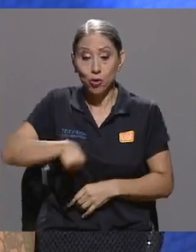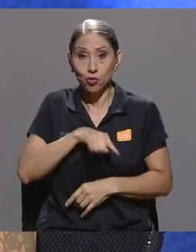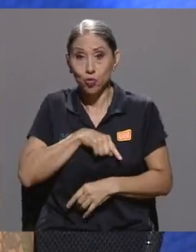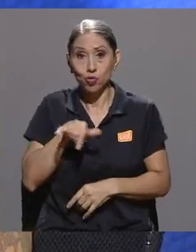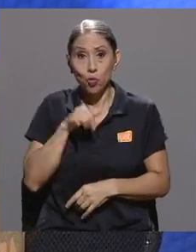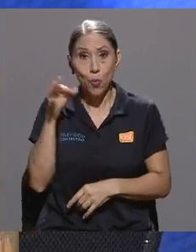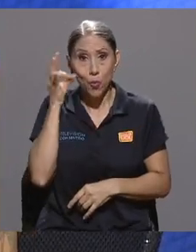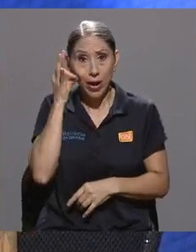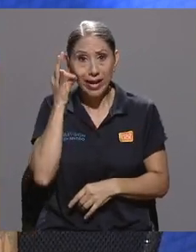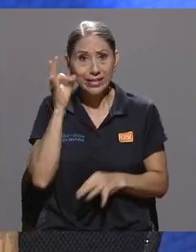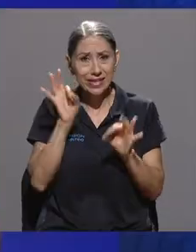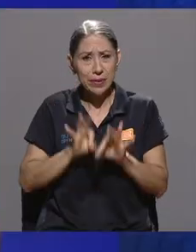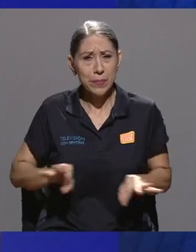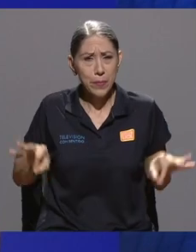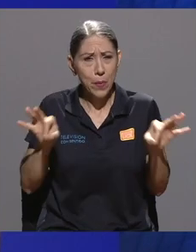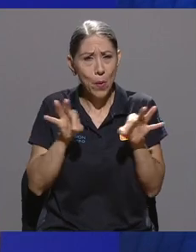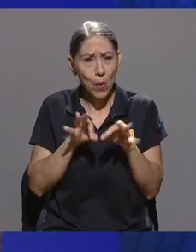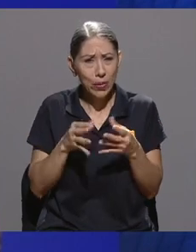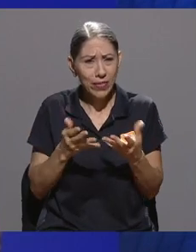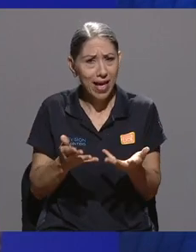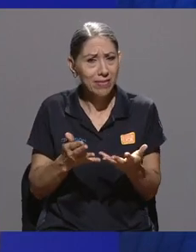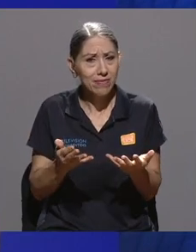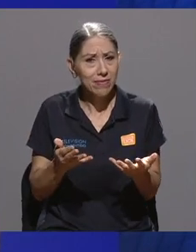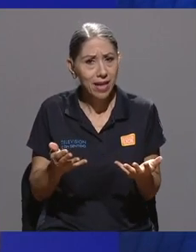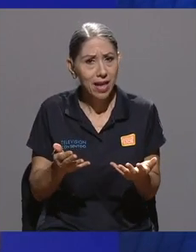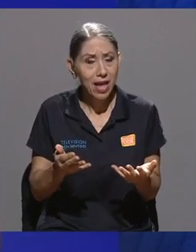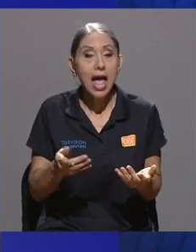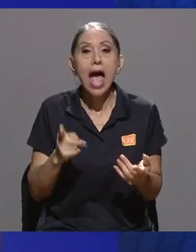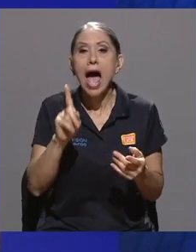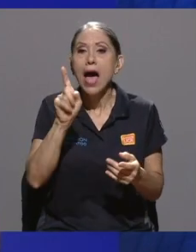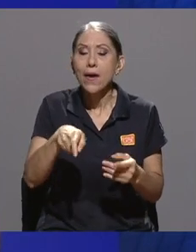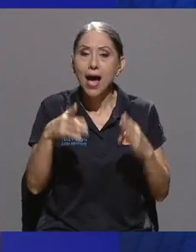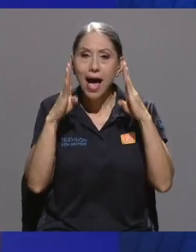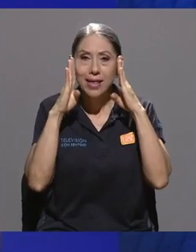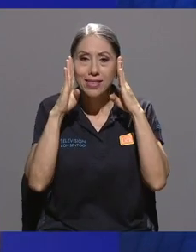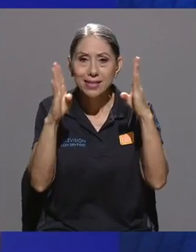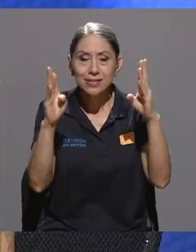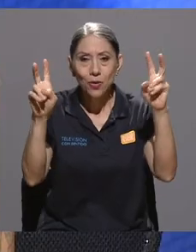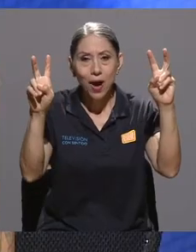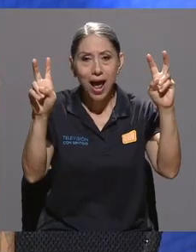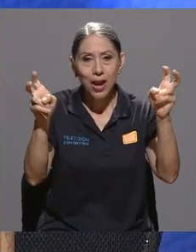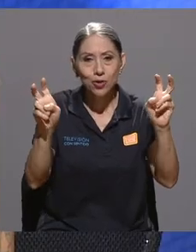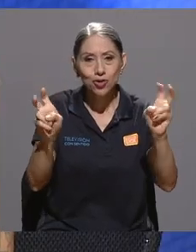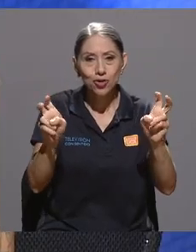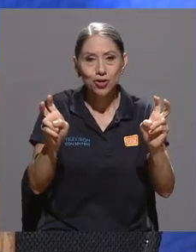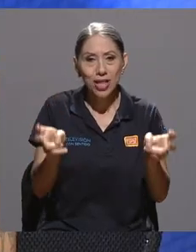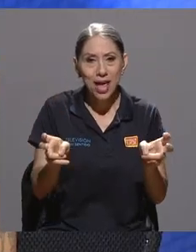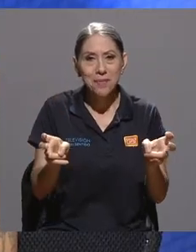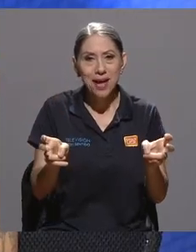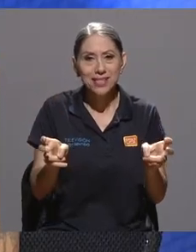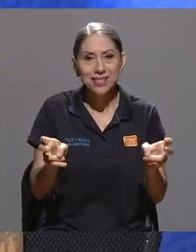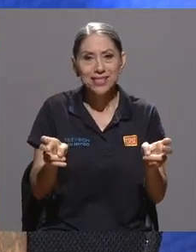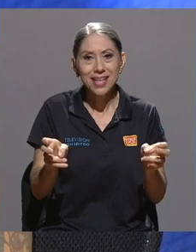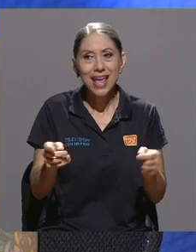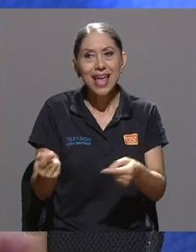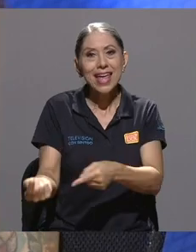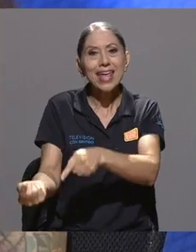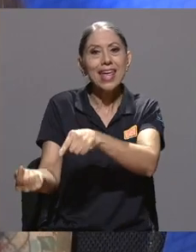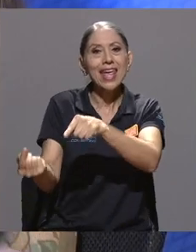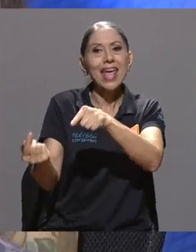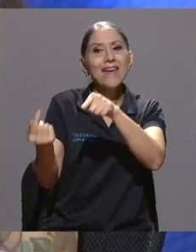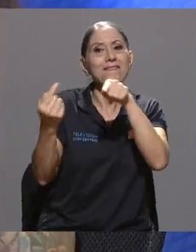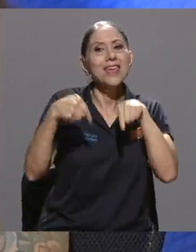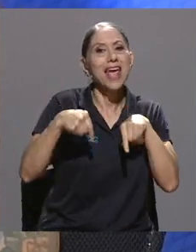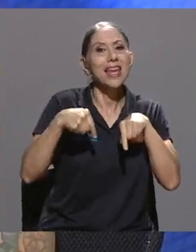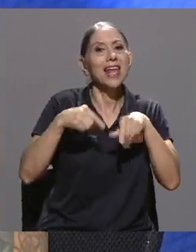como mujeres, que algo que usted charlaba es también poner atención a los temas que vienen a contar, digamos, las producciones